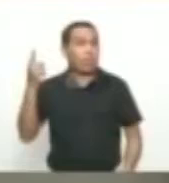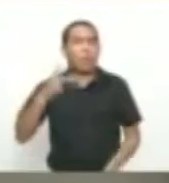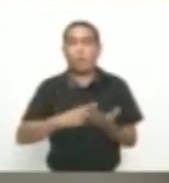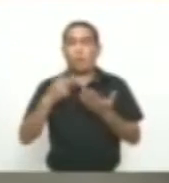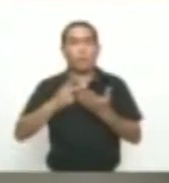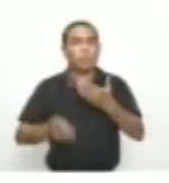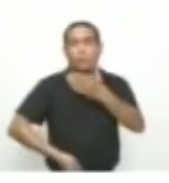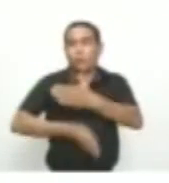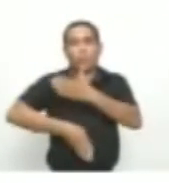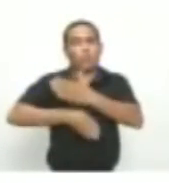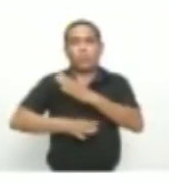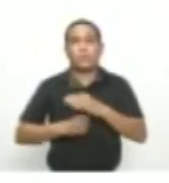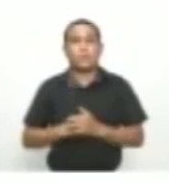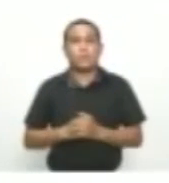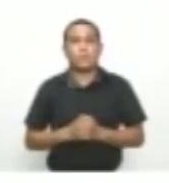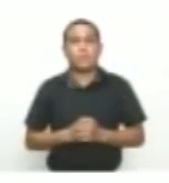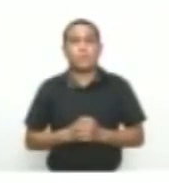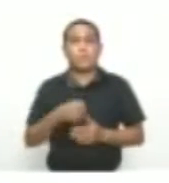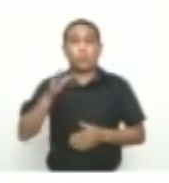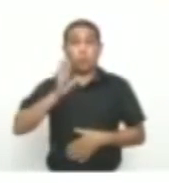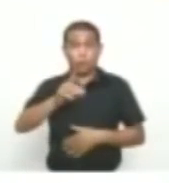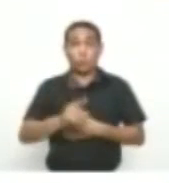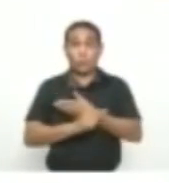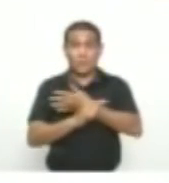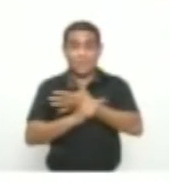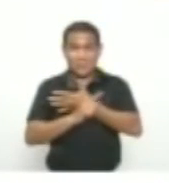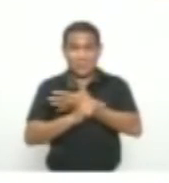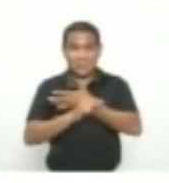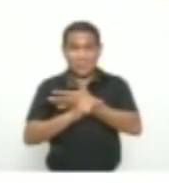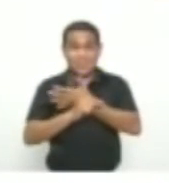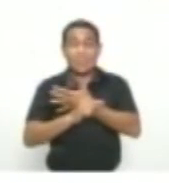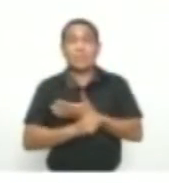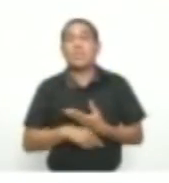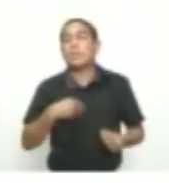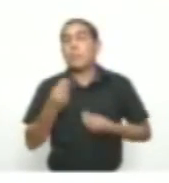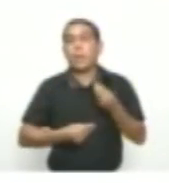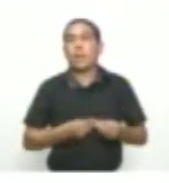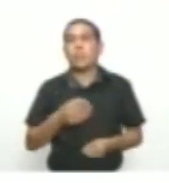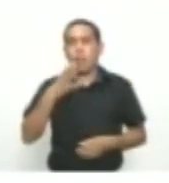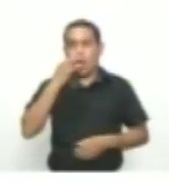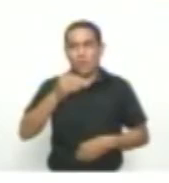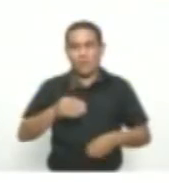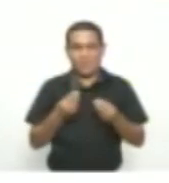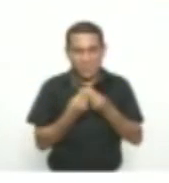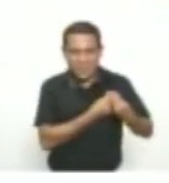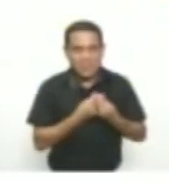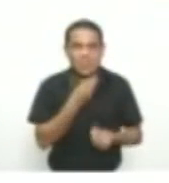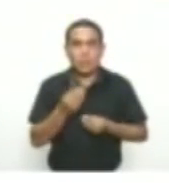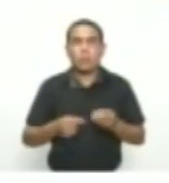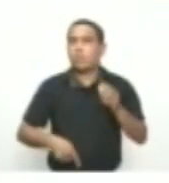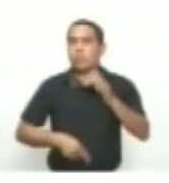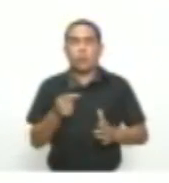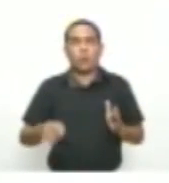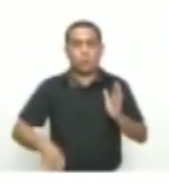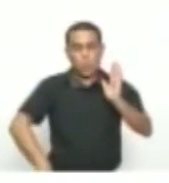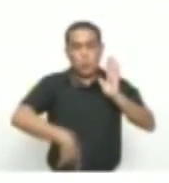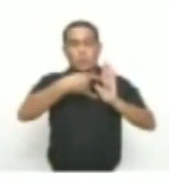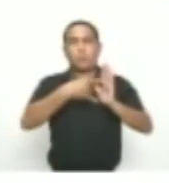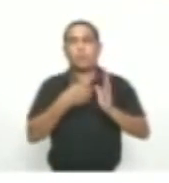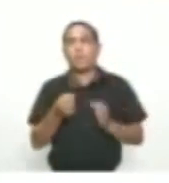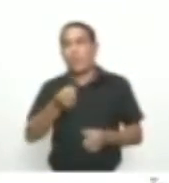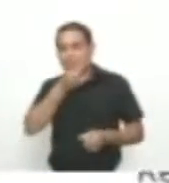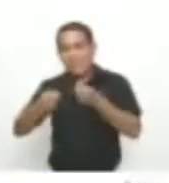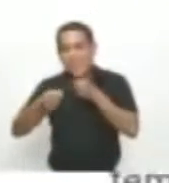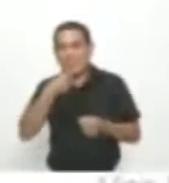es público En su cuenta De Instagram El concejal Juan Camilo Fuentes Publicó Luego de una entrevista Que concedió A un medio nacional